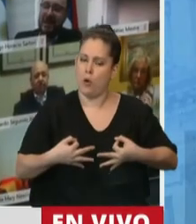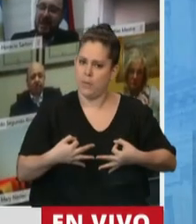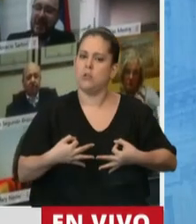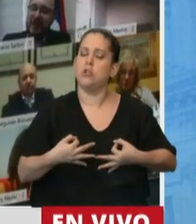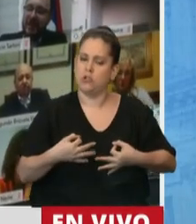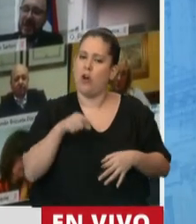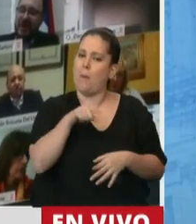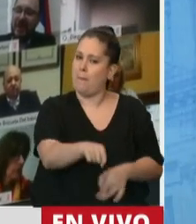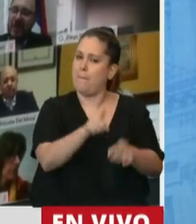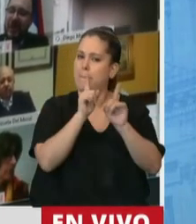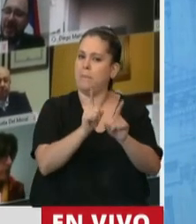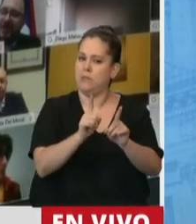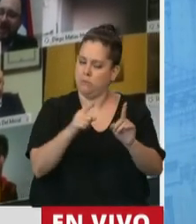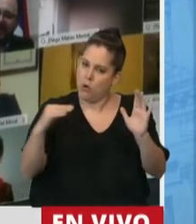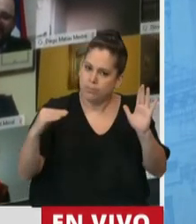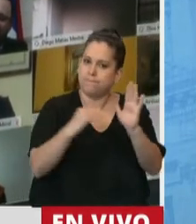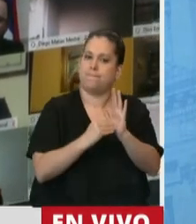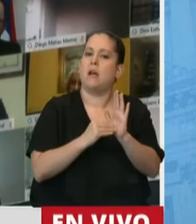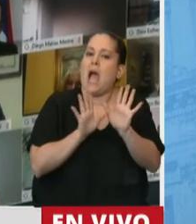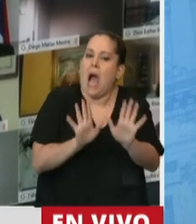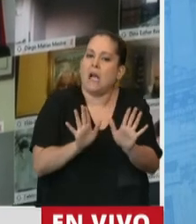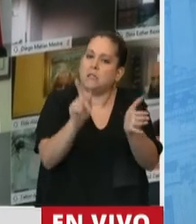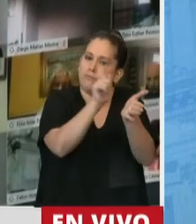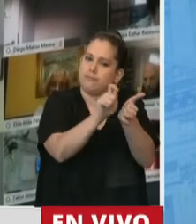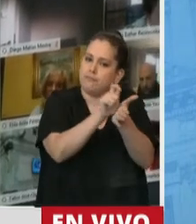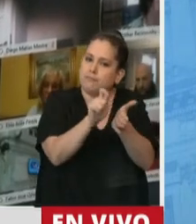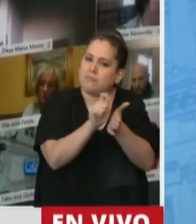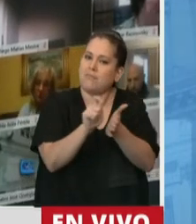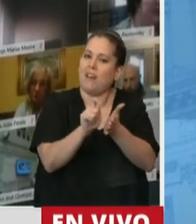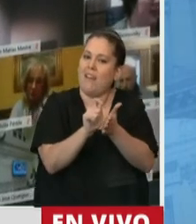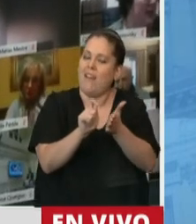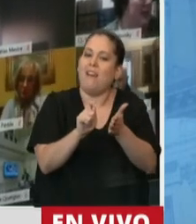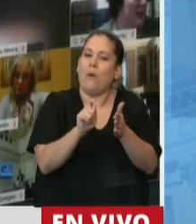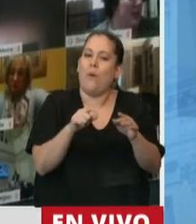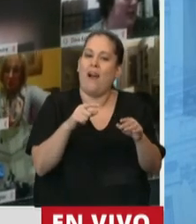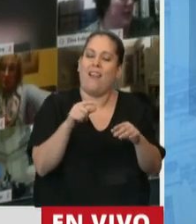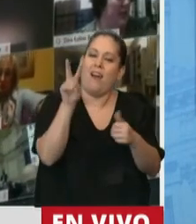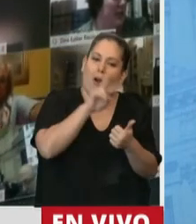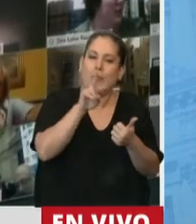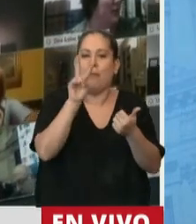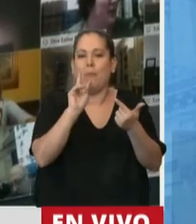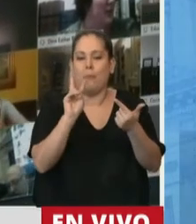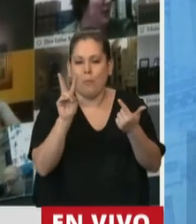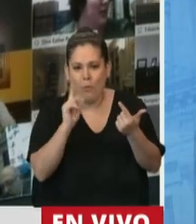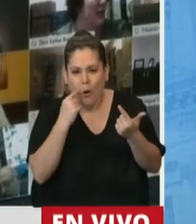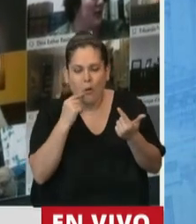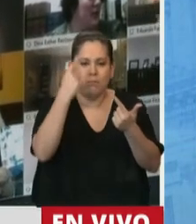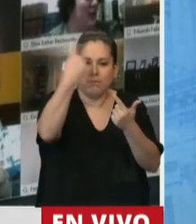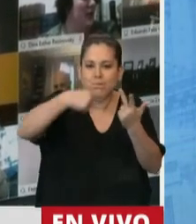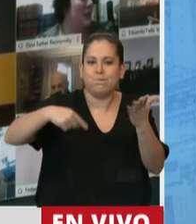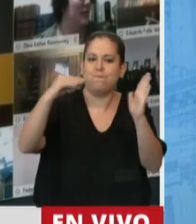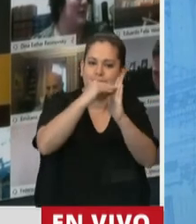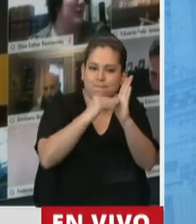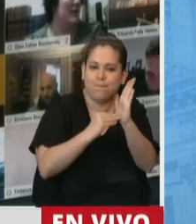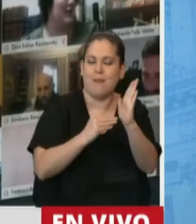SS y así hemos utilizado el lenguaje alrededor de toda la ley finalmente y para redondear